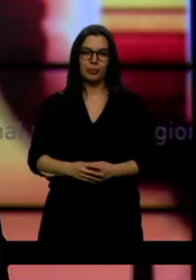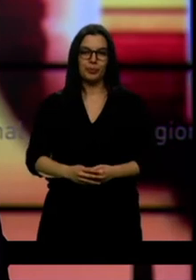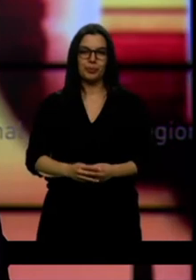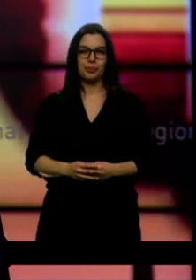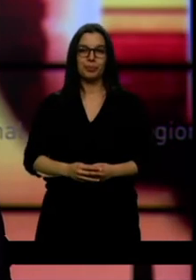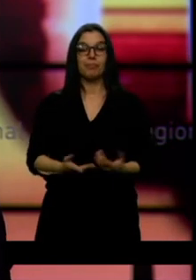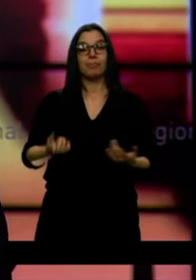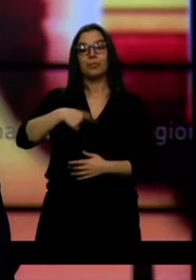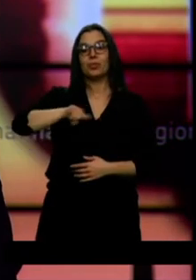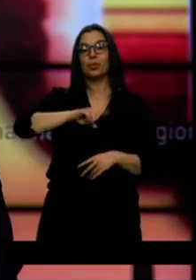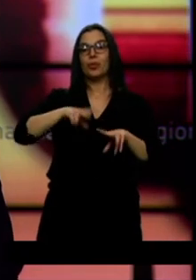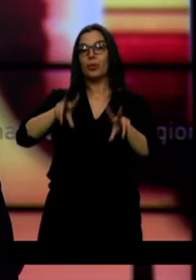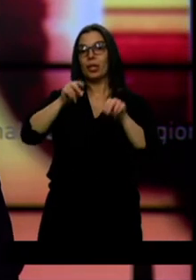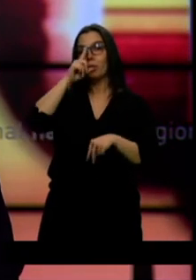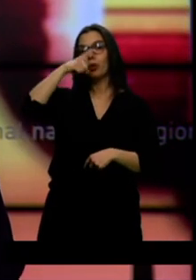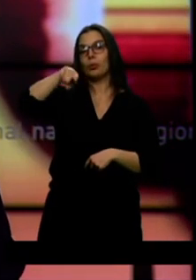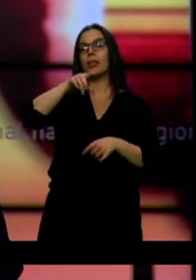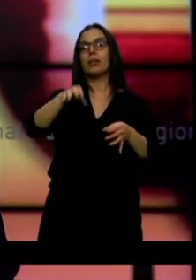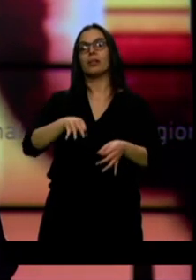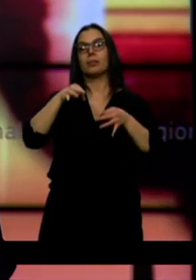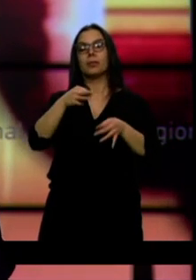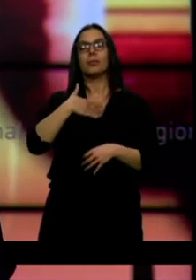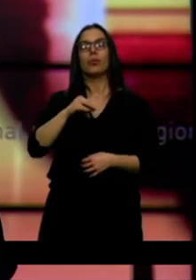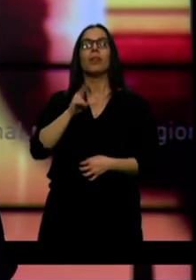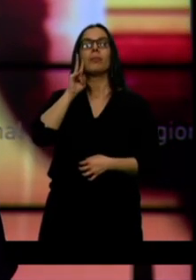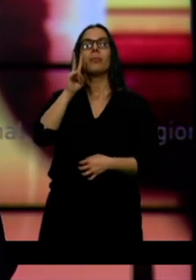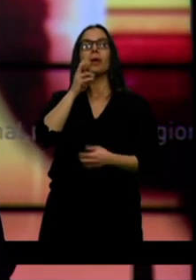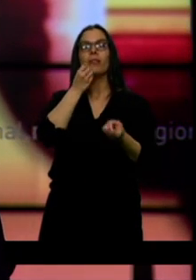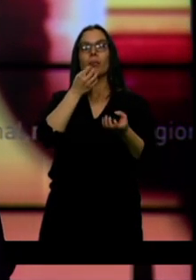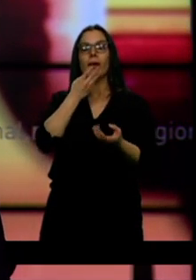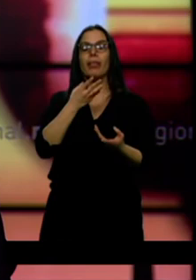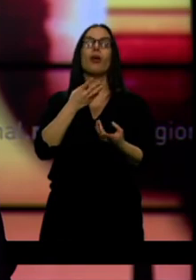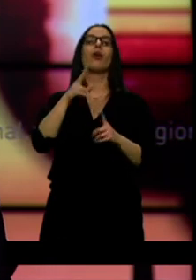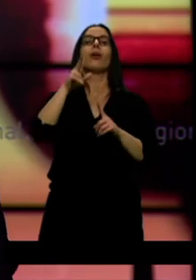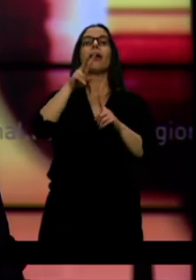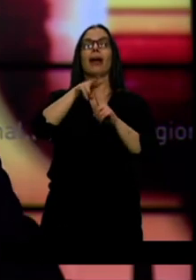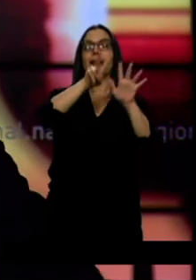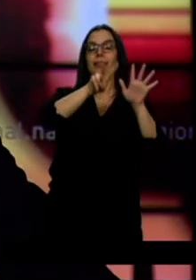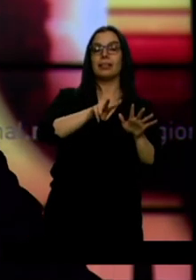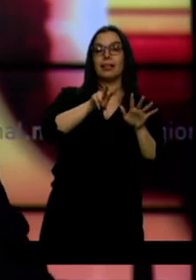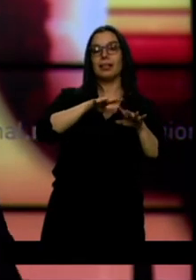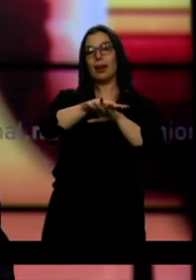así les dejamos. Recuerden que pueden seguir informados en las 7, en las redes sociales y en la web de Castilla y León Televisión. Adiós.